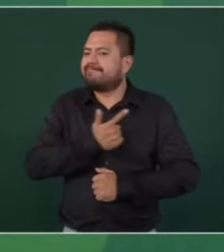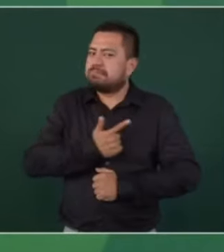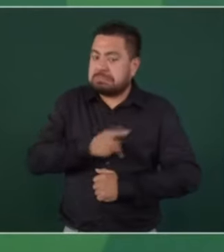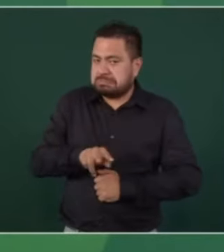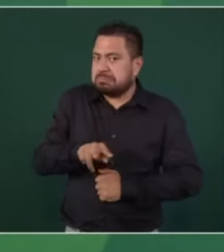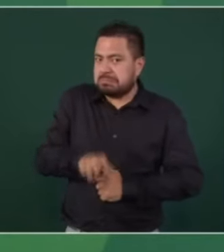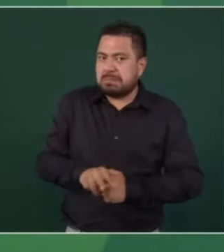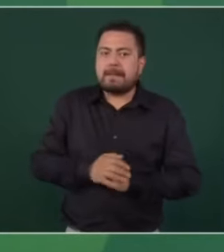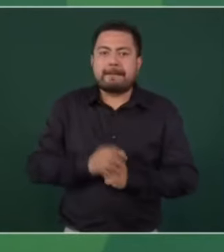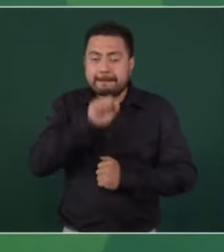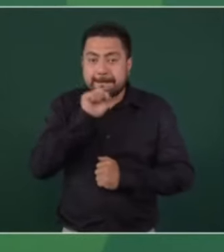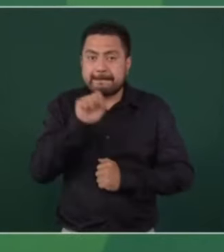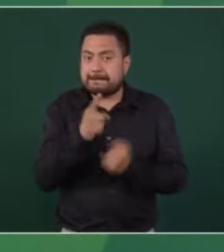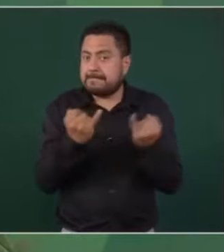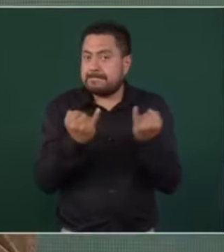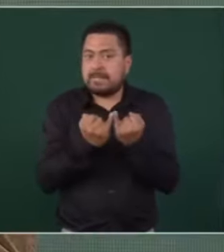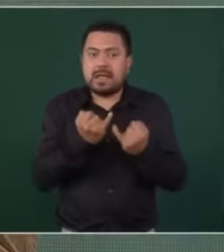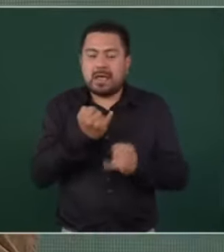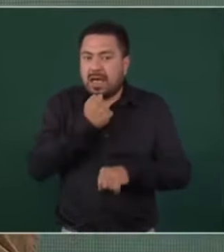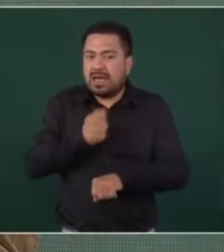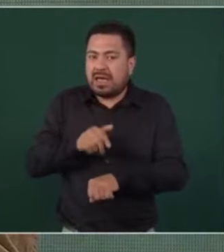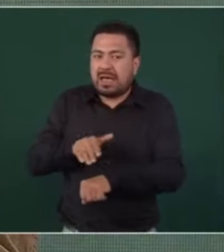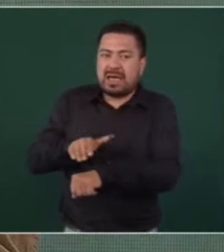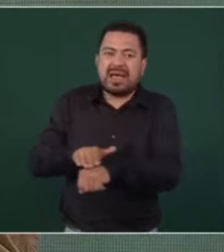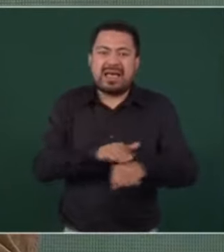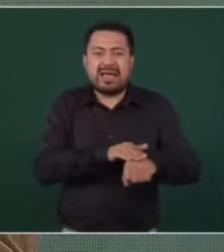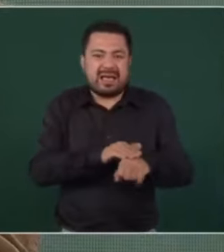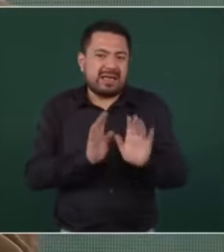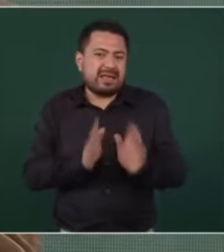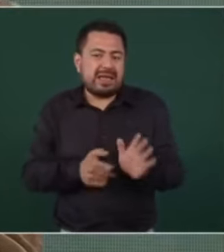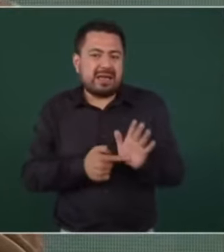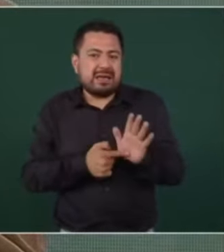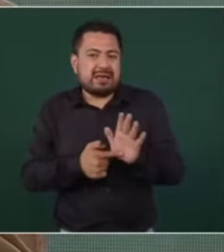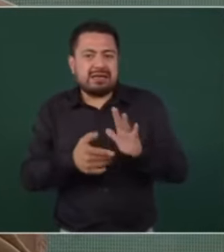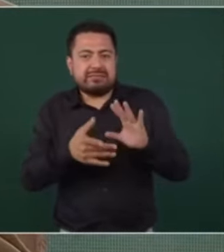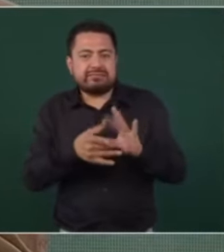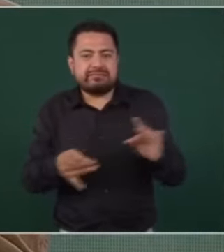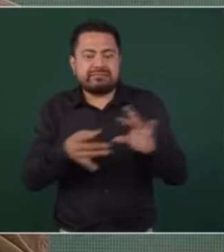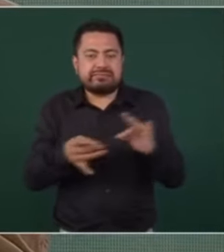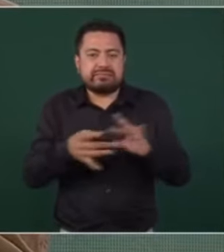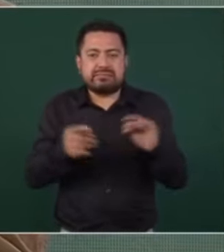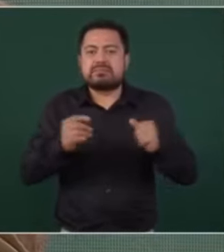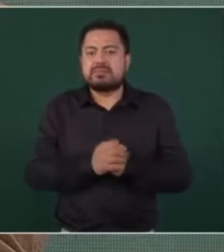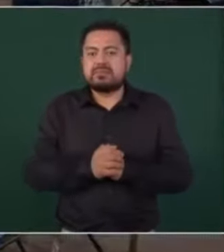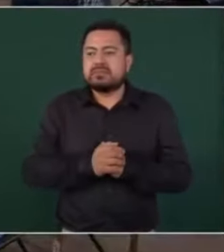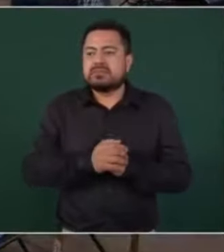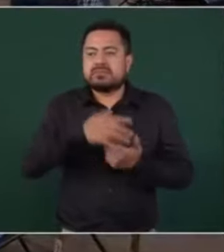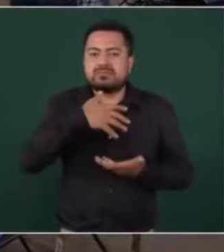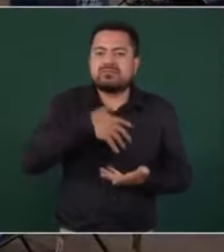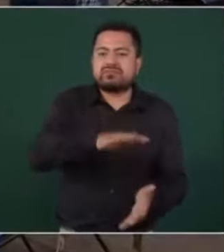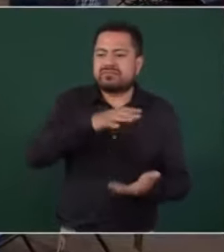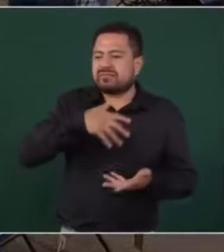También, como aquí se ha informado, ya se están entregando